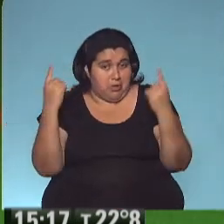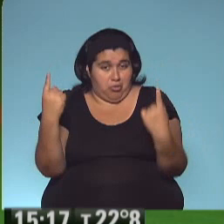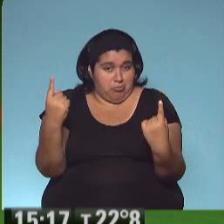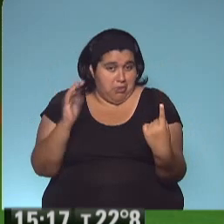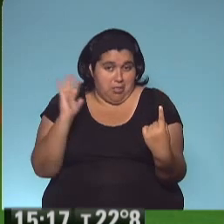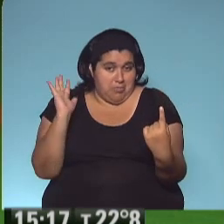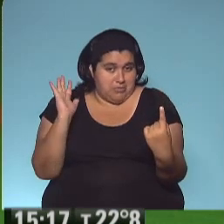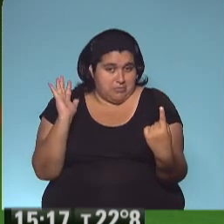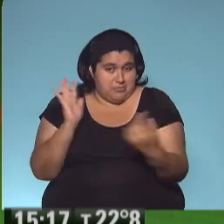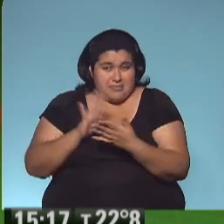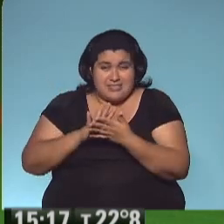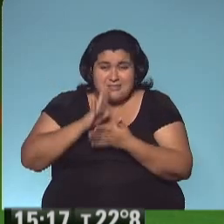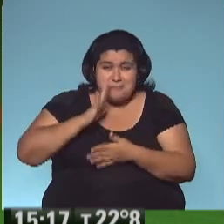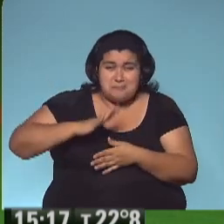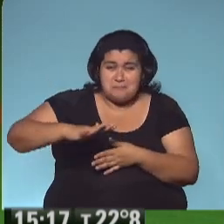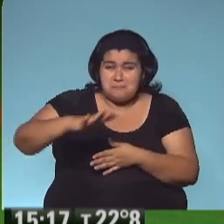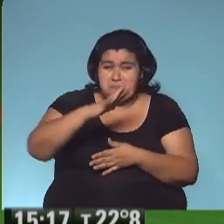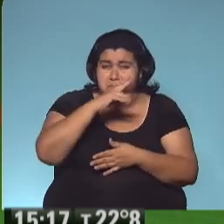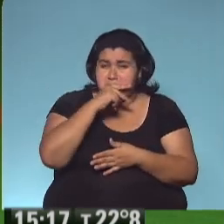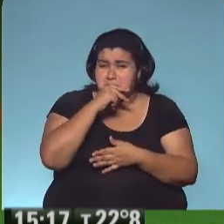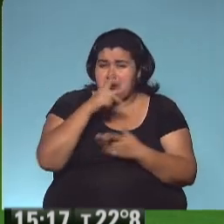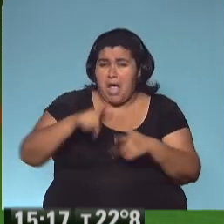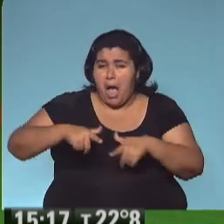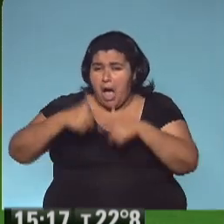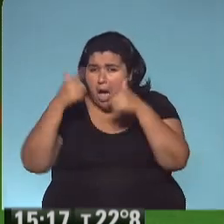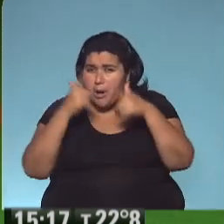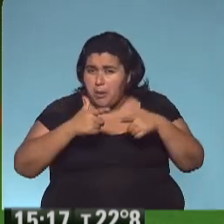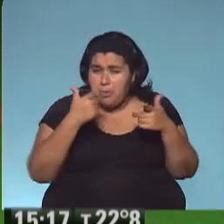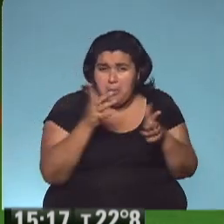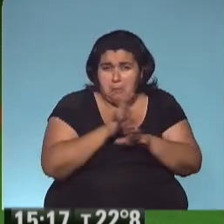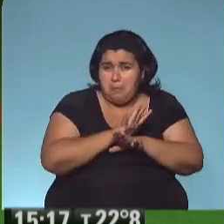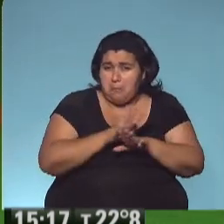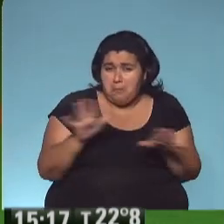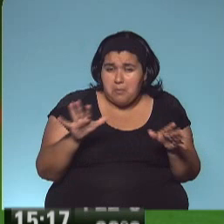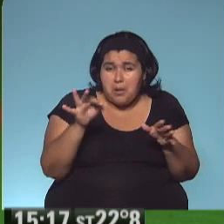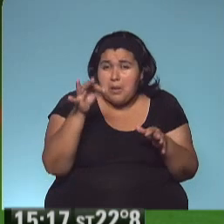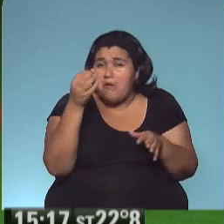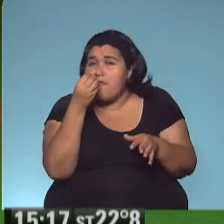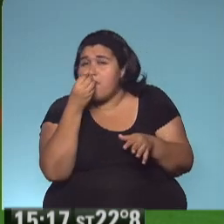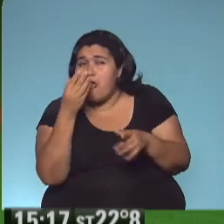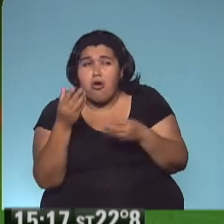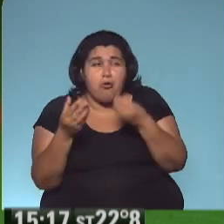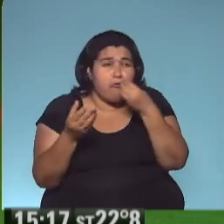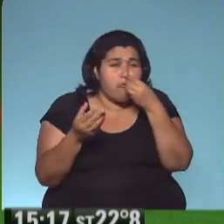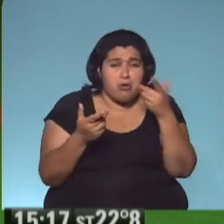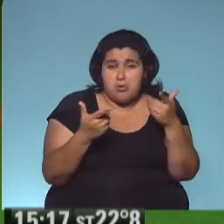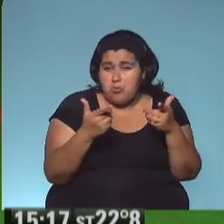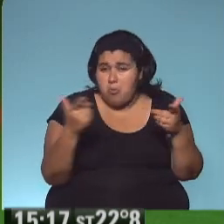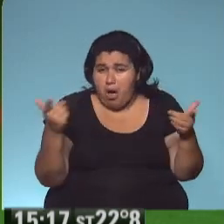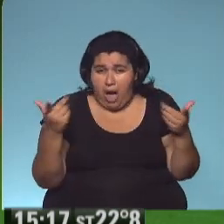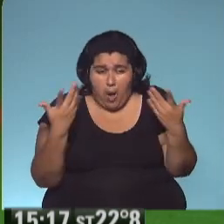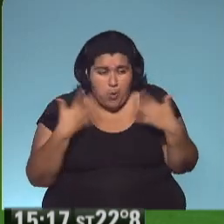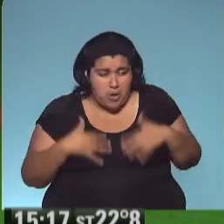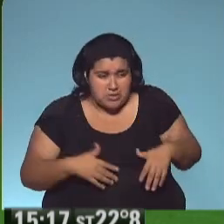Nada de nada. Ni un arbolito. Ni una petunia. Ni un vestidito de muñeca.